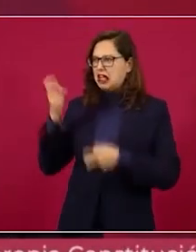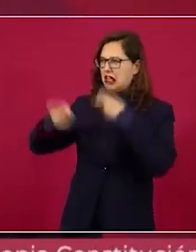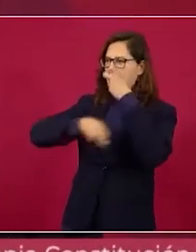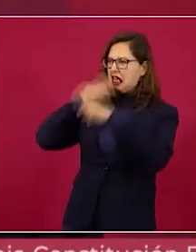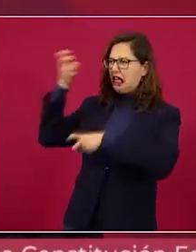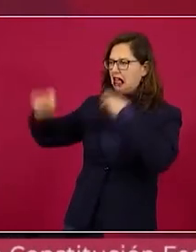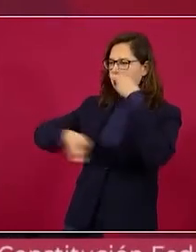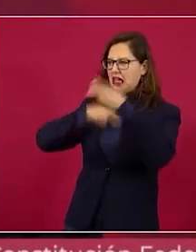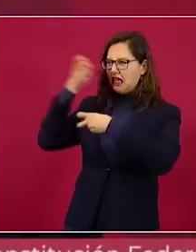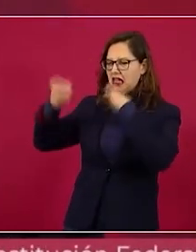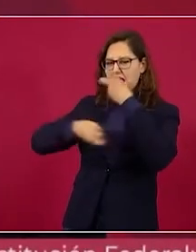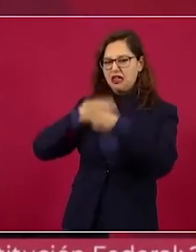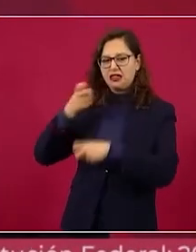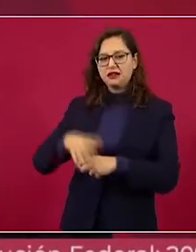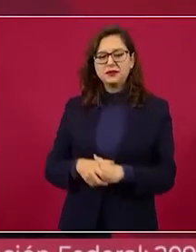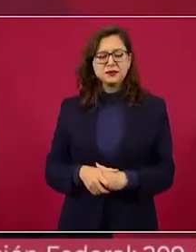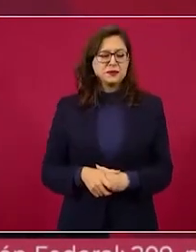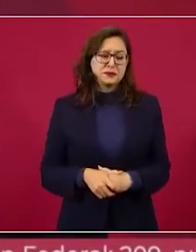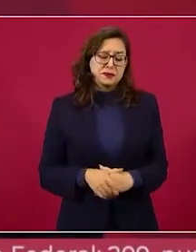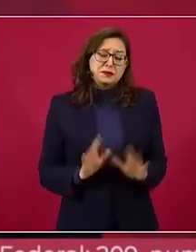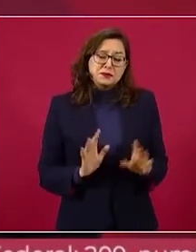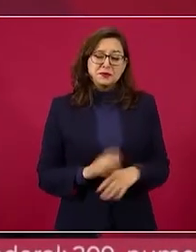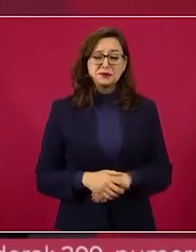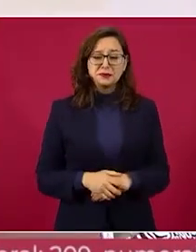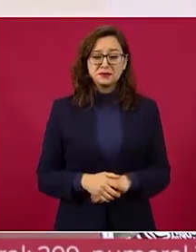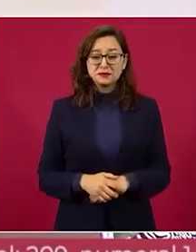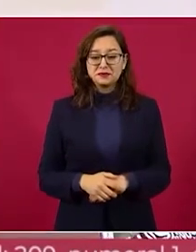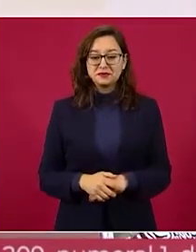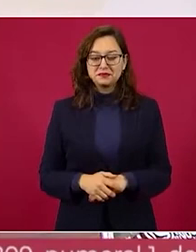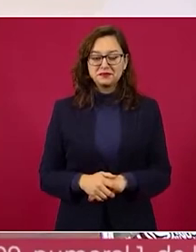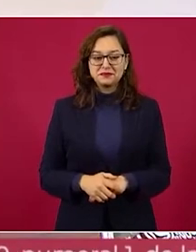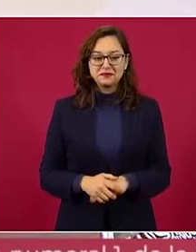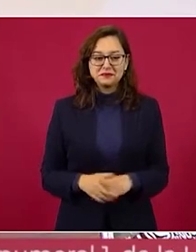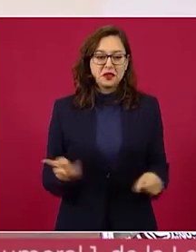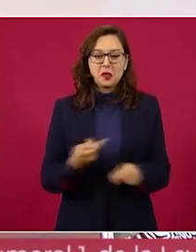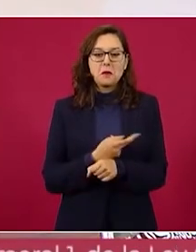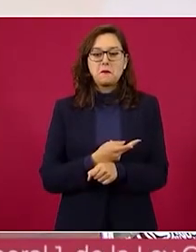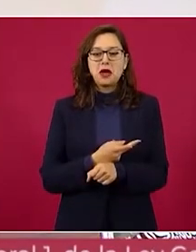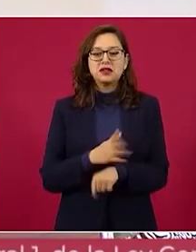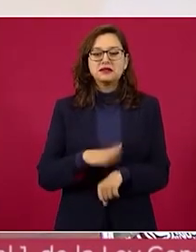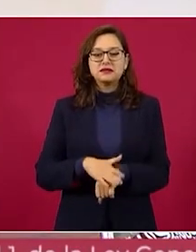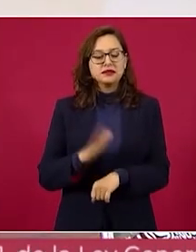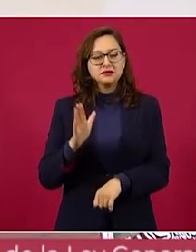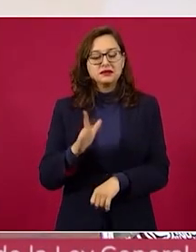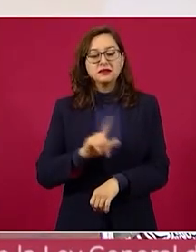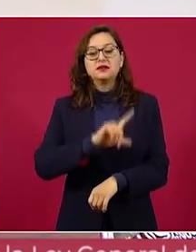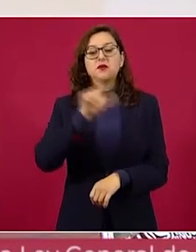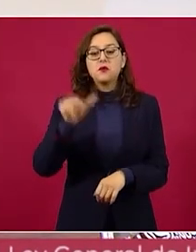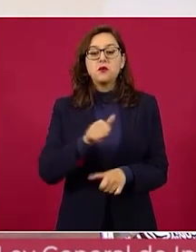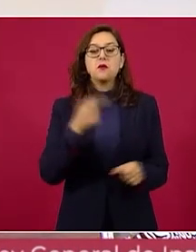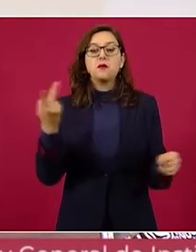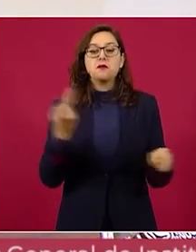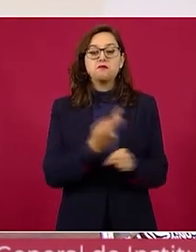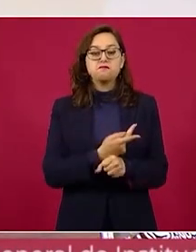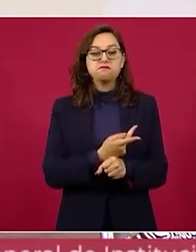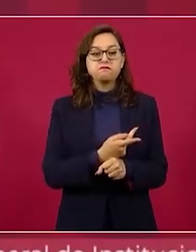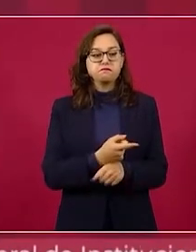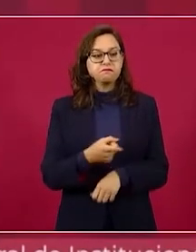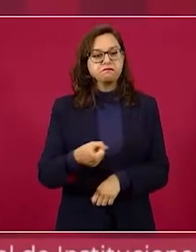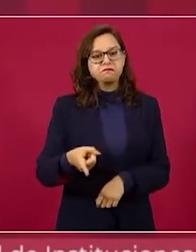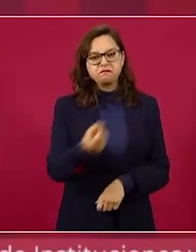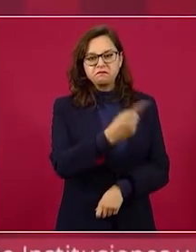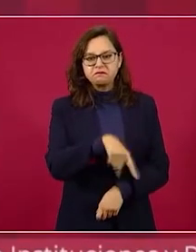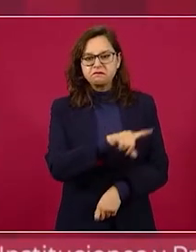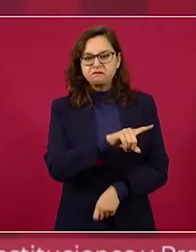no pasa de eso además la estridencia los que me